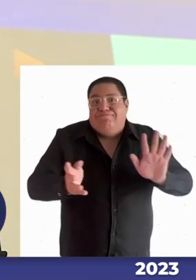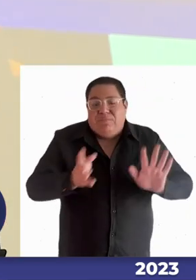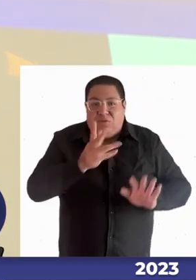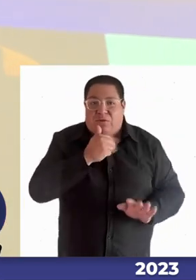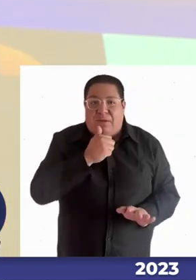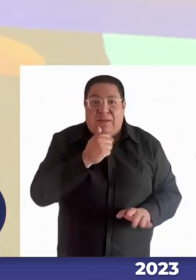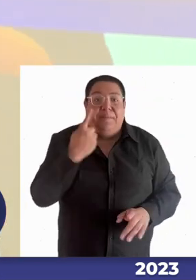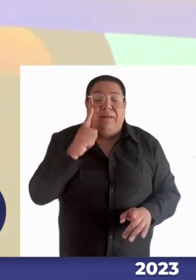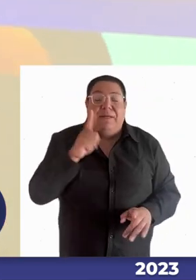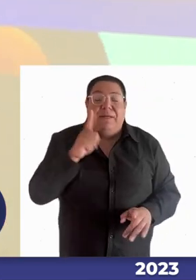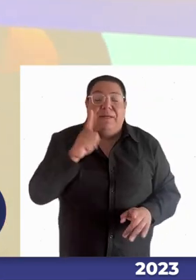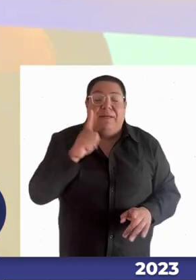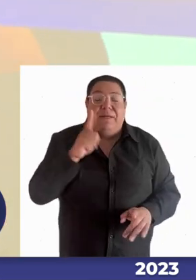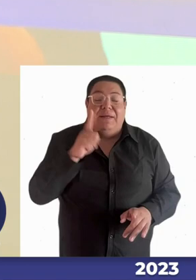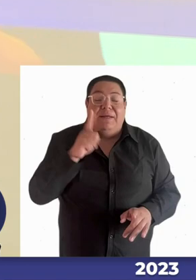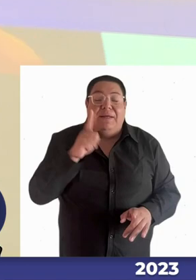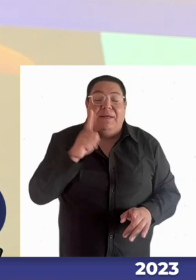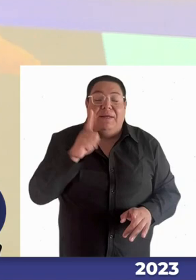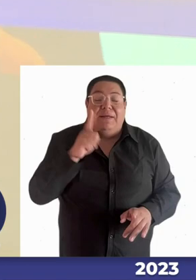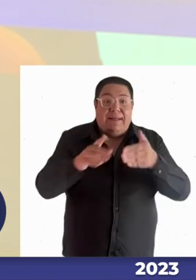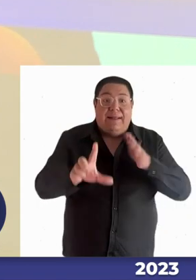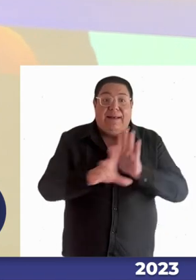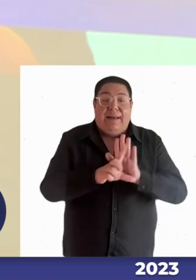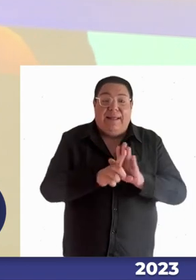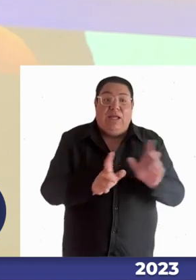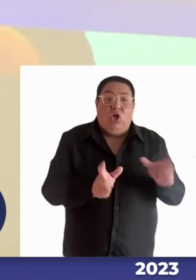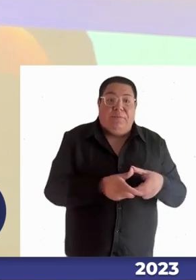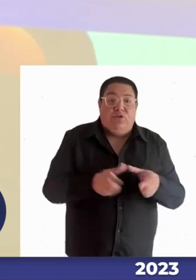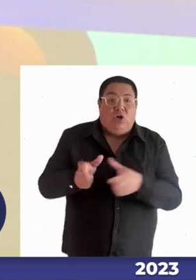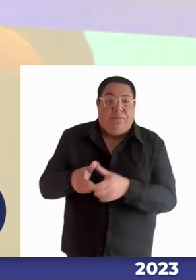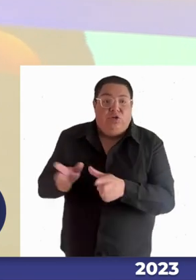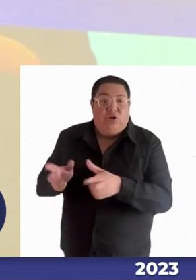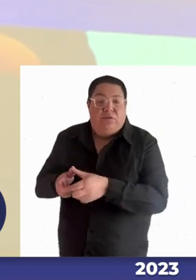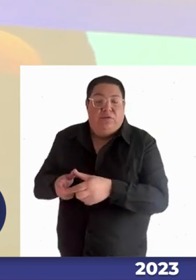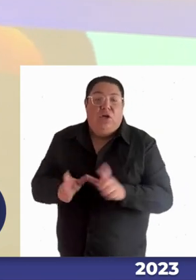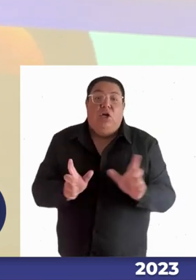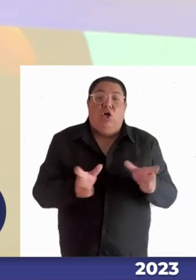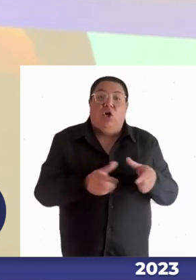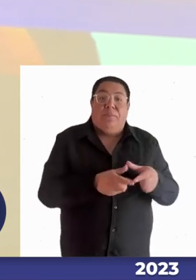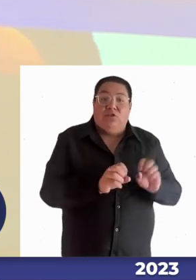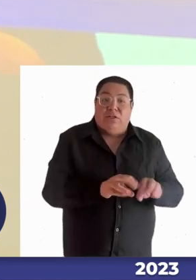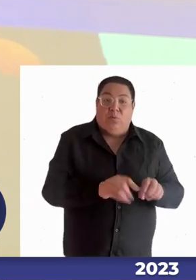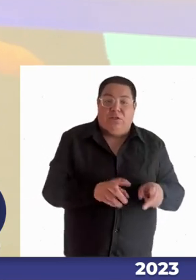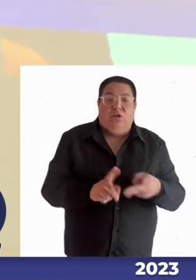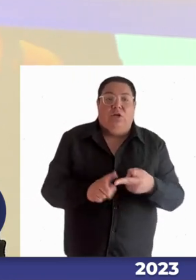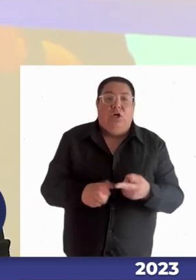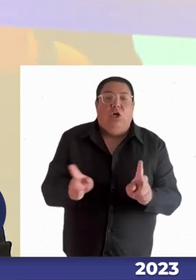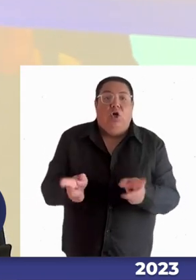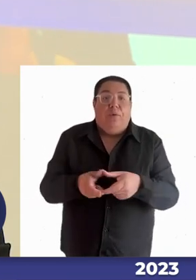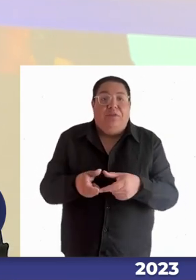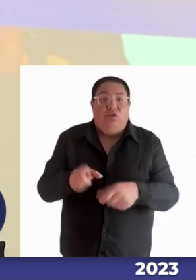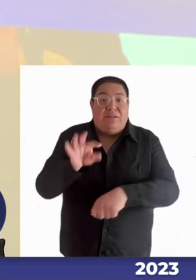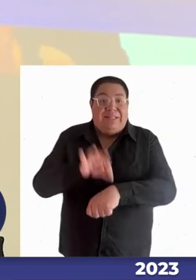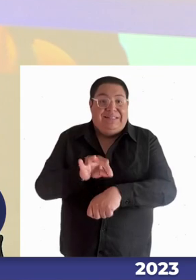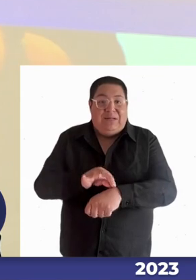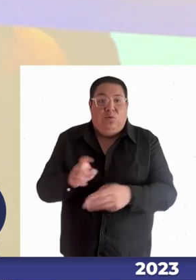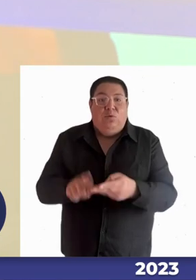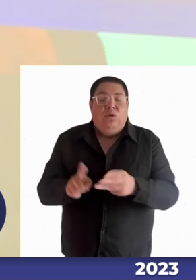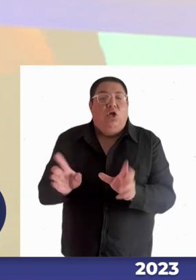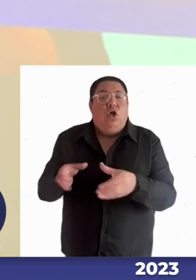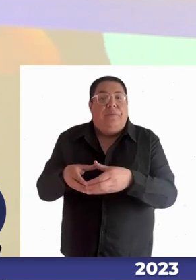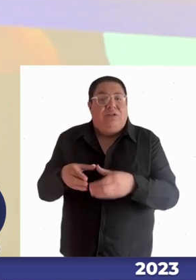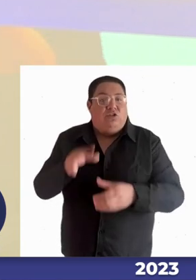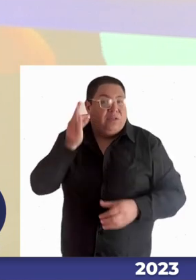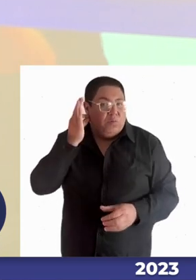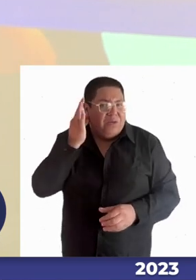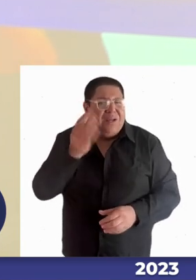espectro autista se unieron tres comisiones en el Senado la comisión de educación la comisión de salud y la comisión de mujer ¿por qué